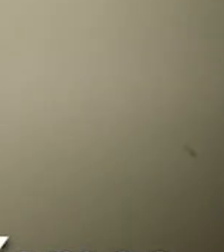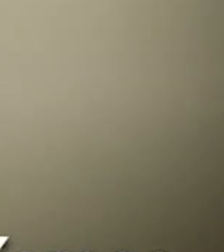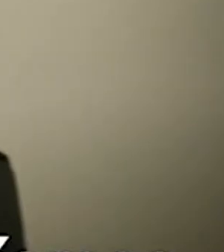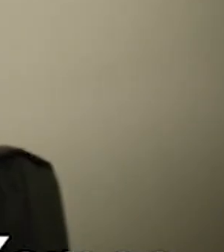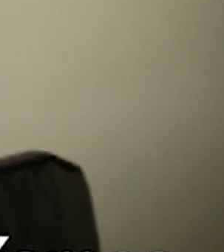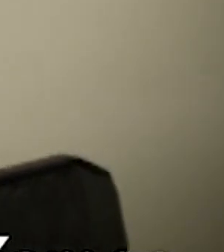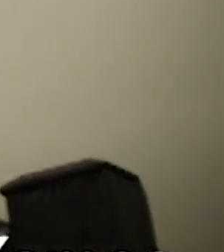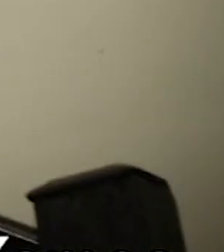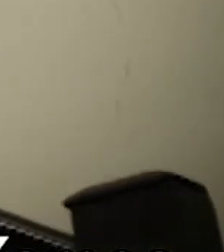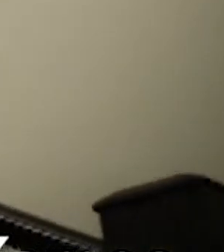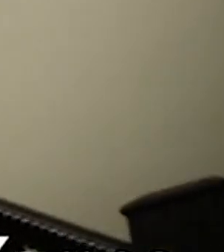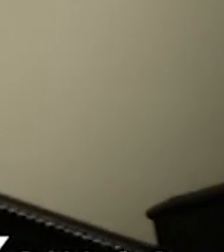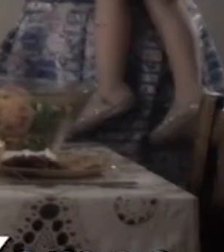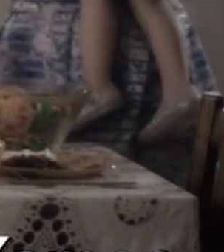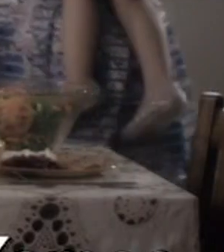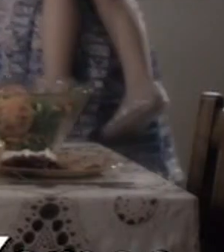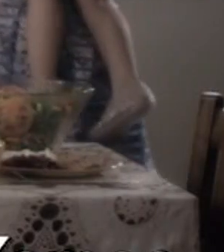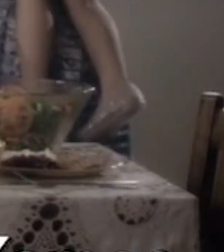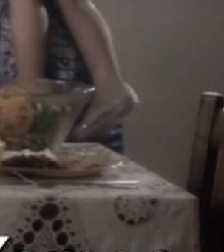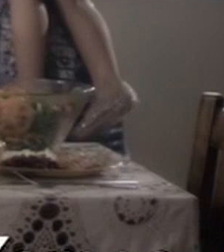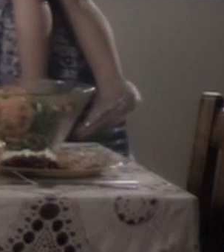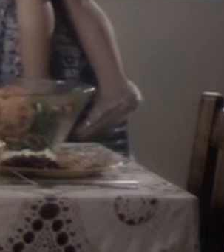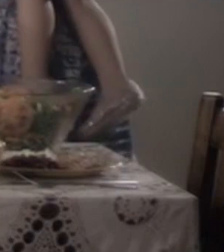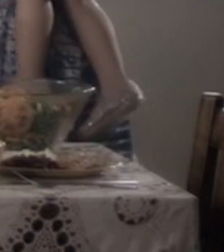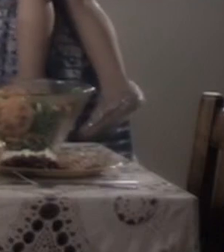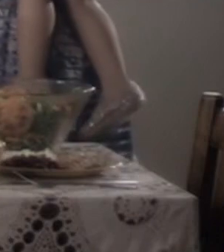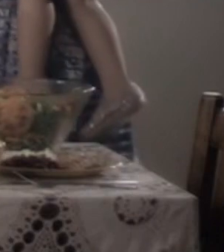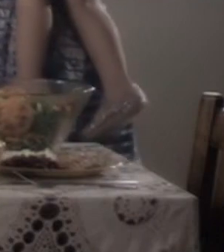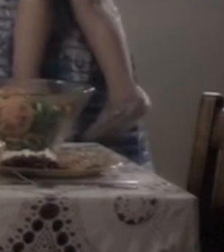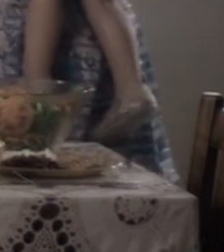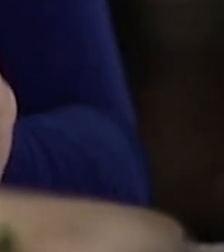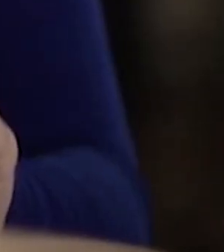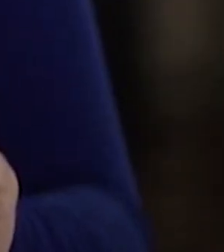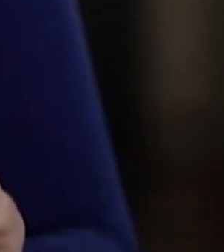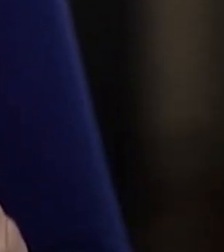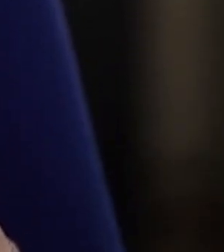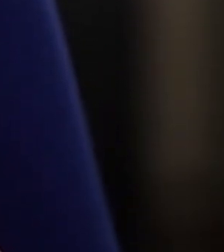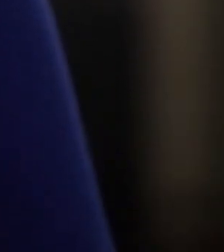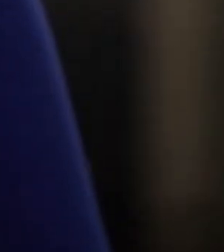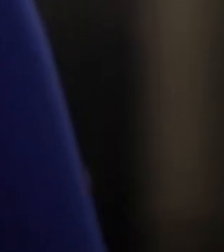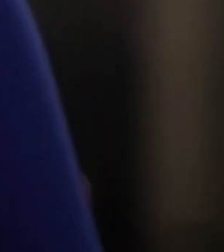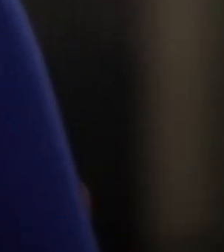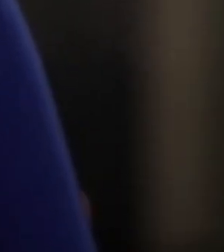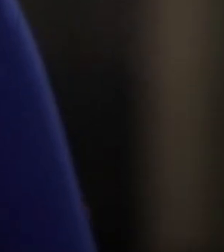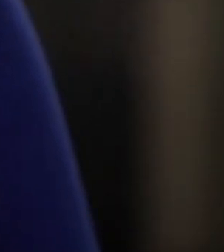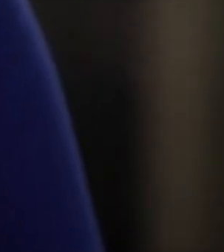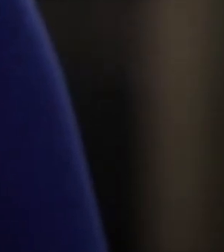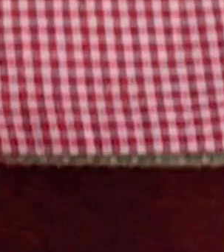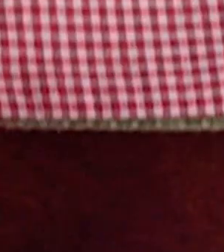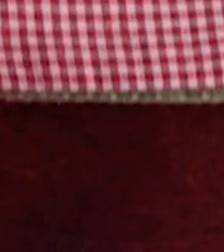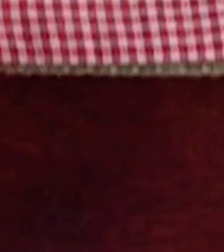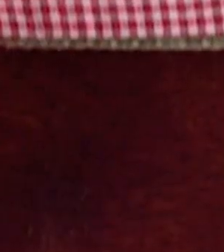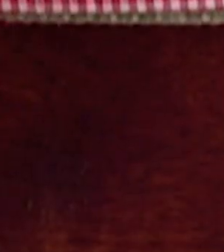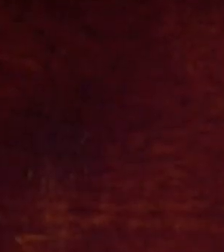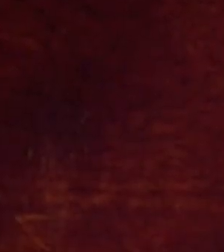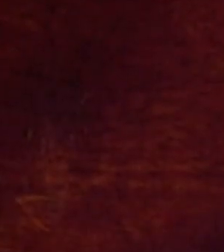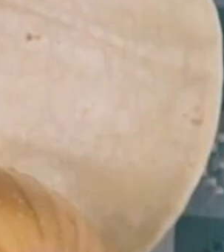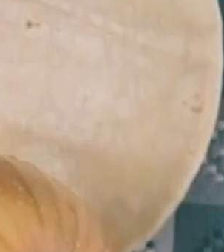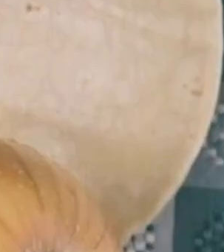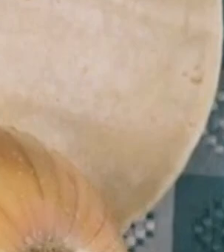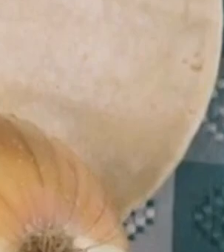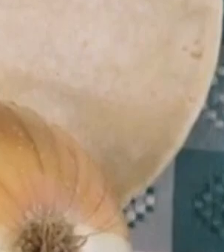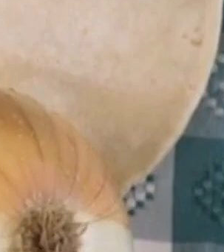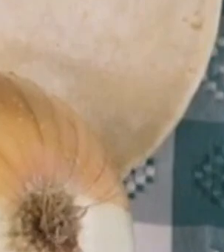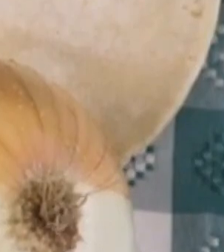los ticos y las ticas antes comíamos diferente nos gustaban las tortillas las frutas